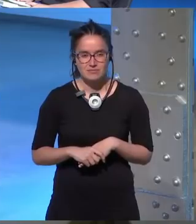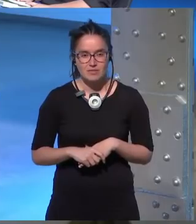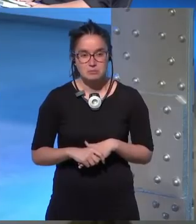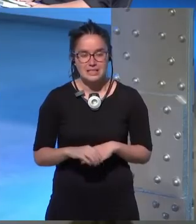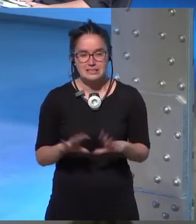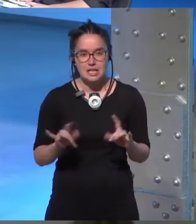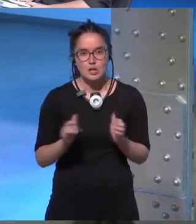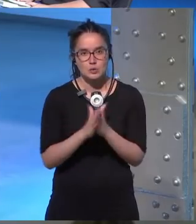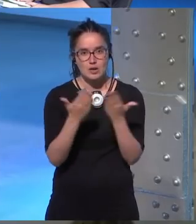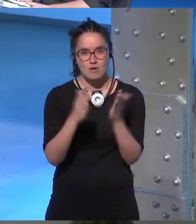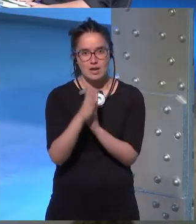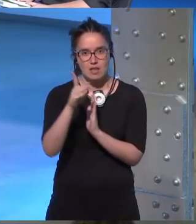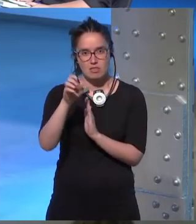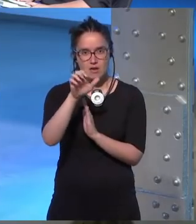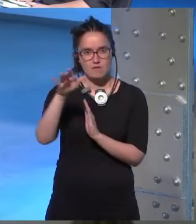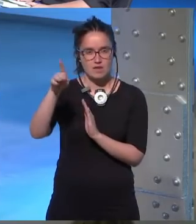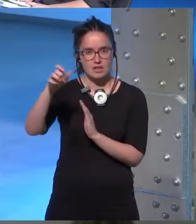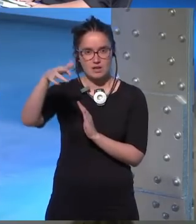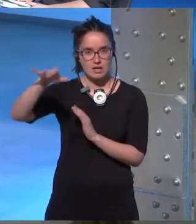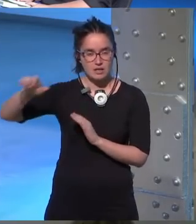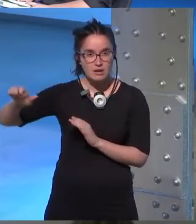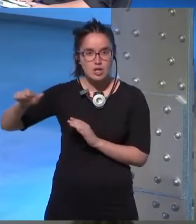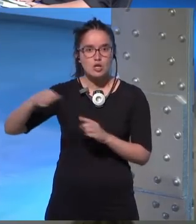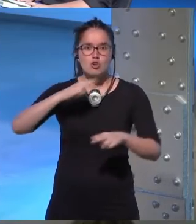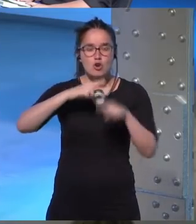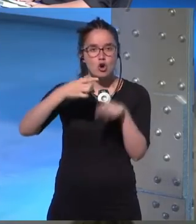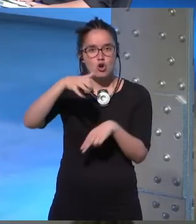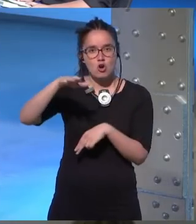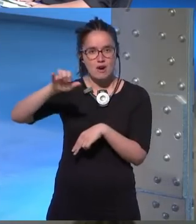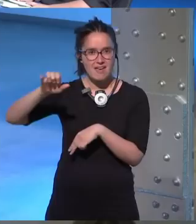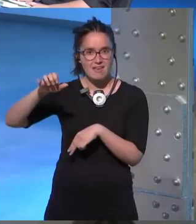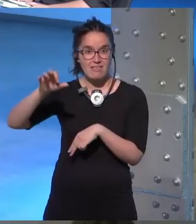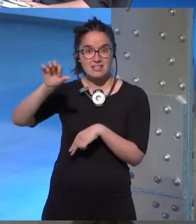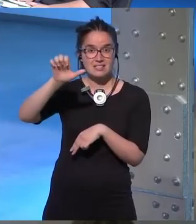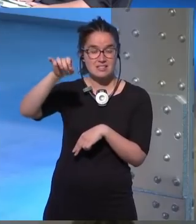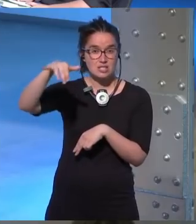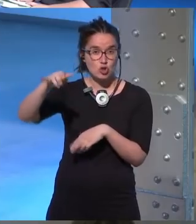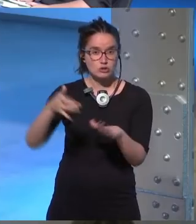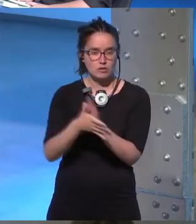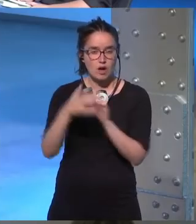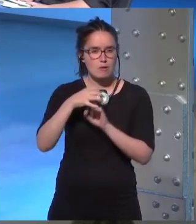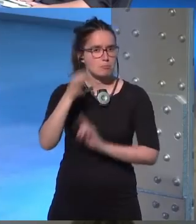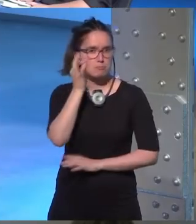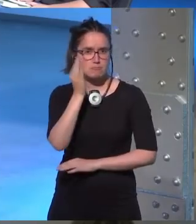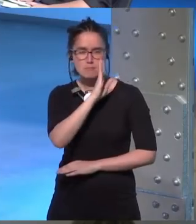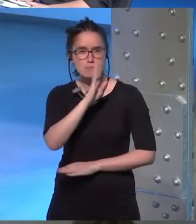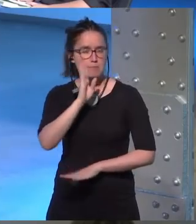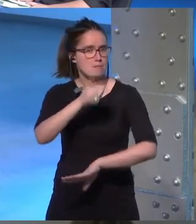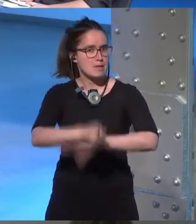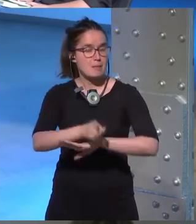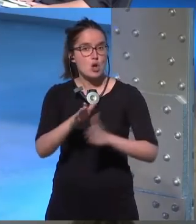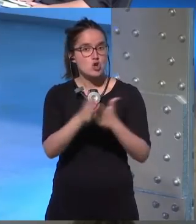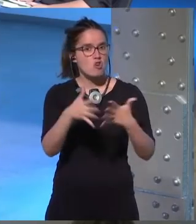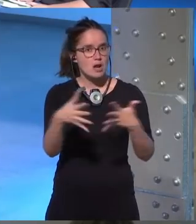pues si hay una novela de David Ring que se llama Glory Season se supone que es un matriarcado pero se pasan la